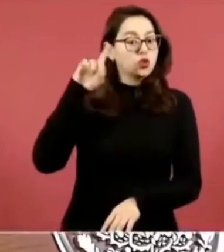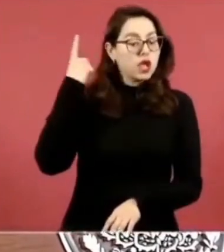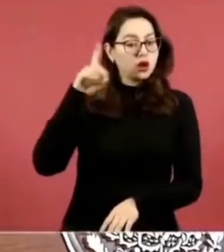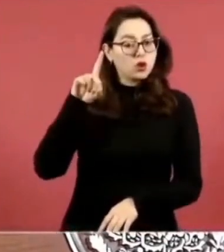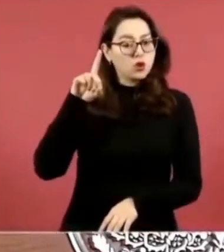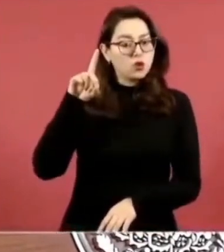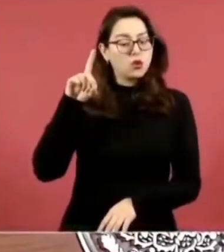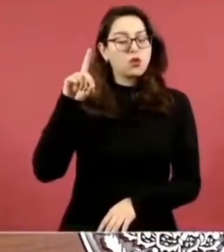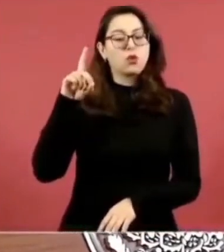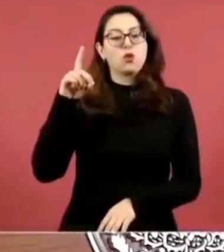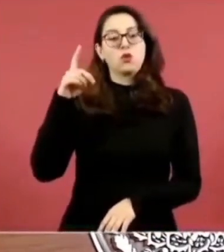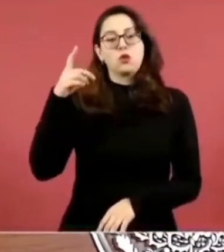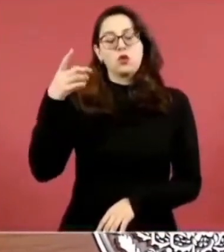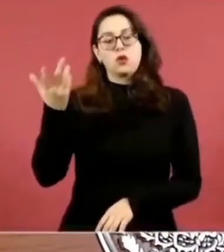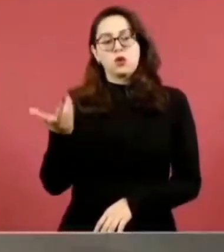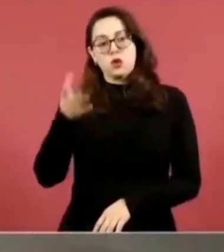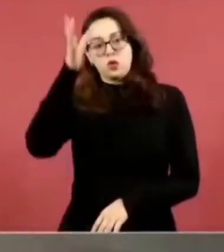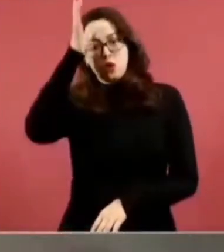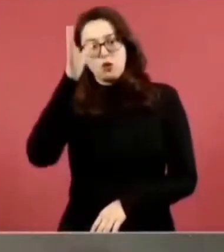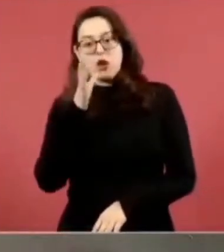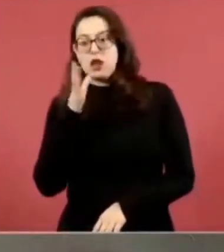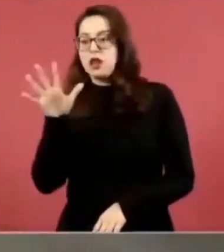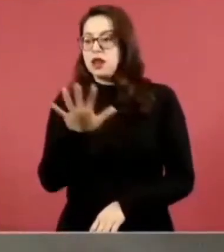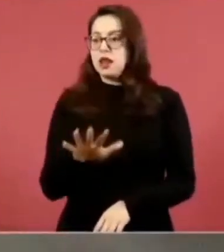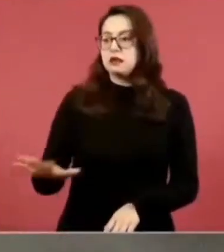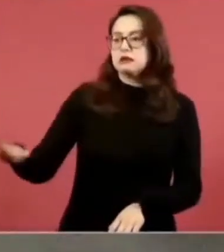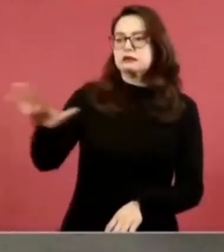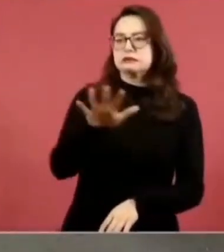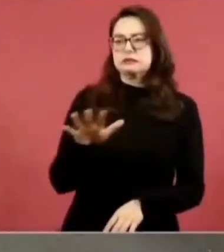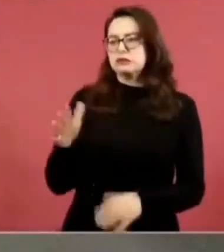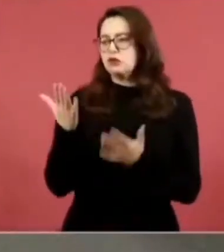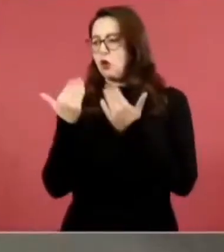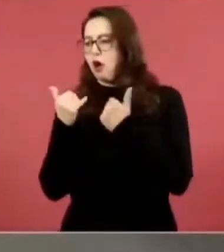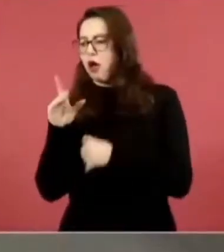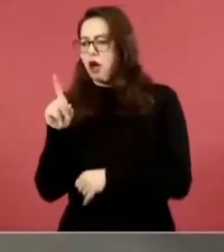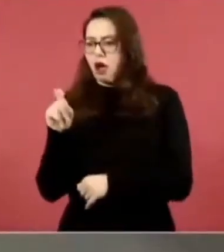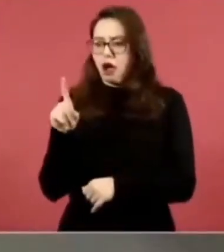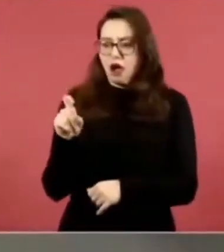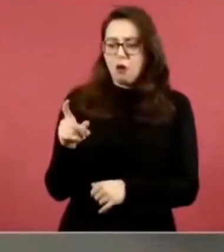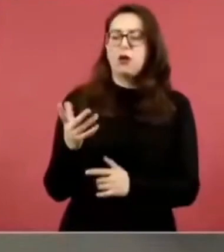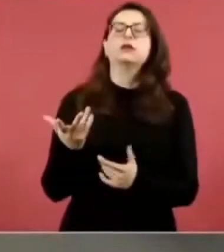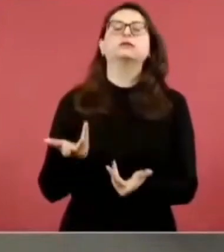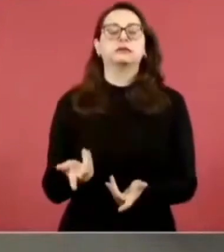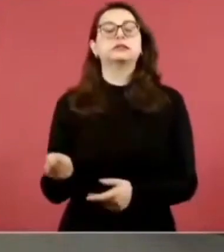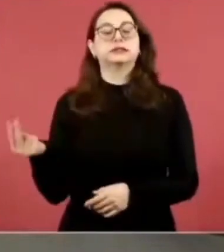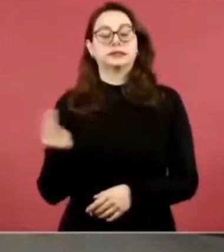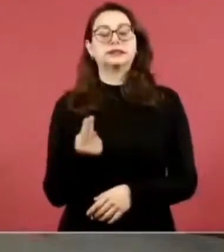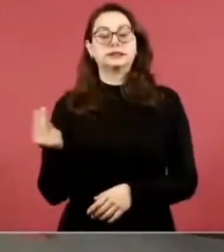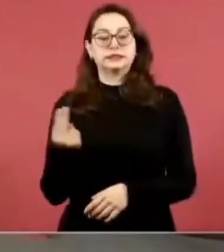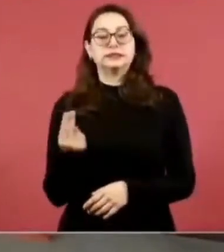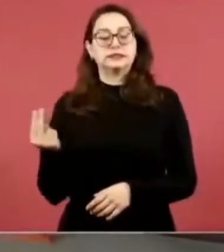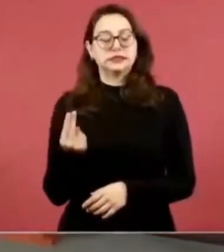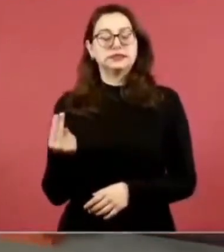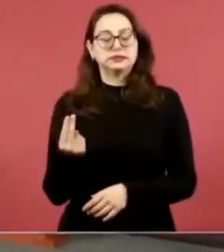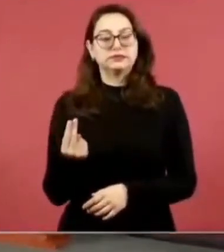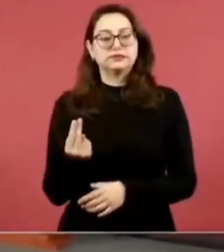donde durante mucho tiempo